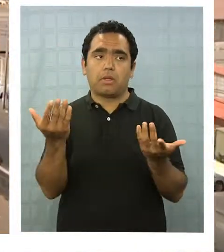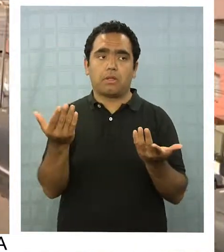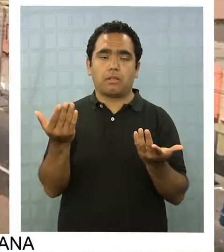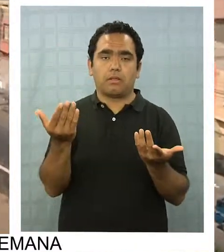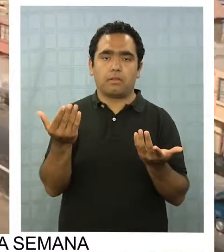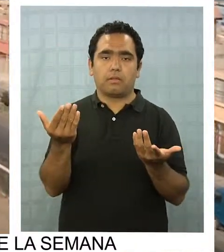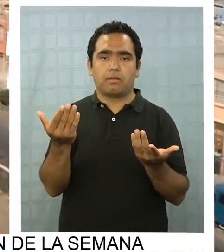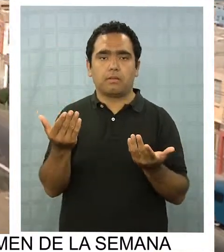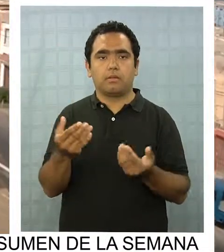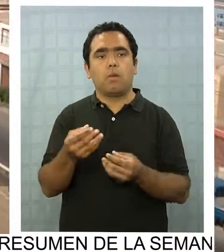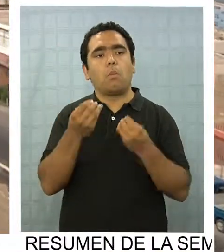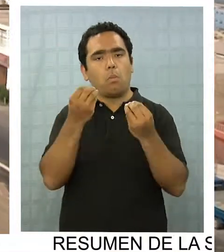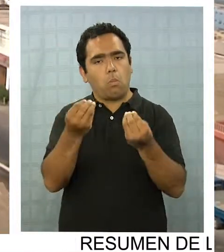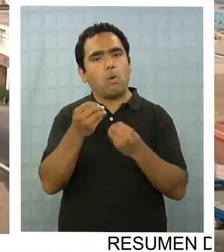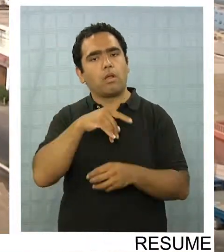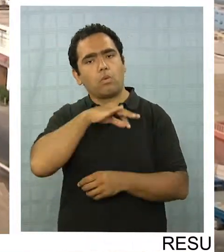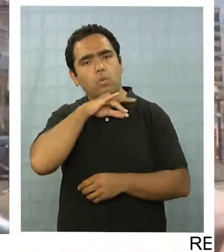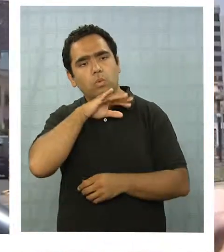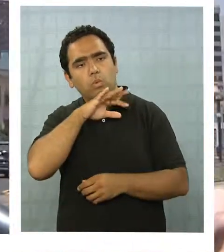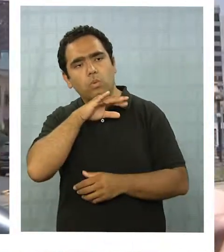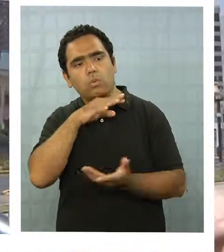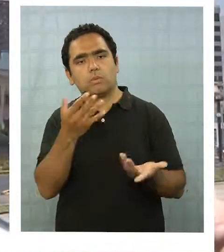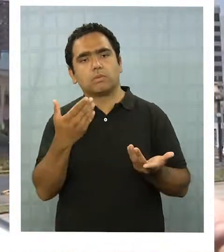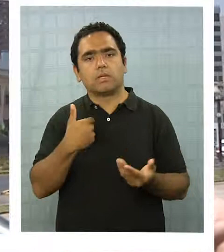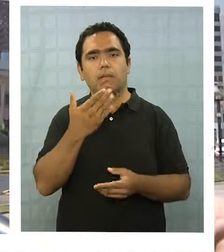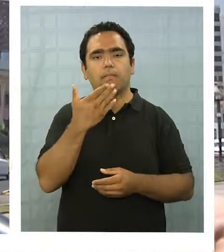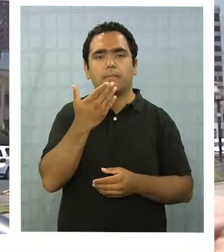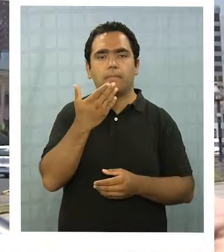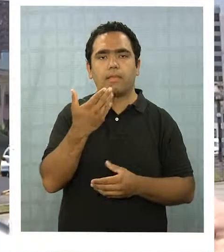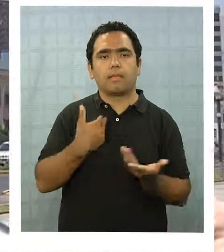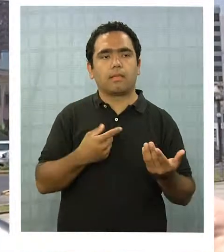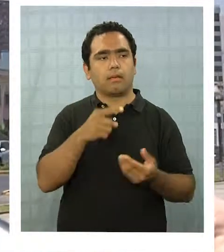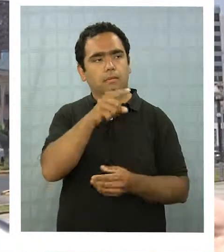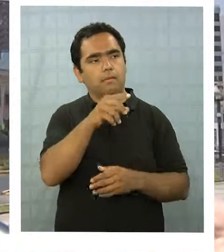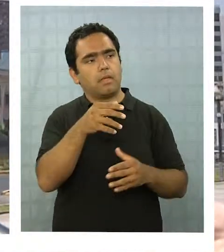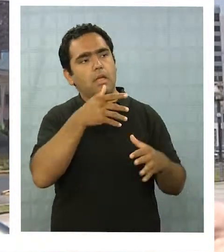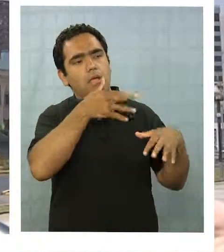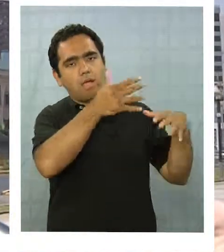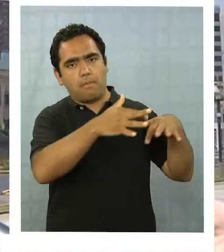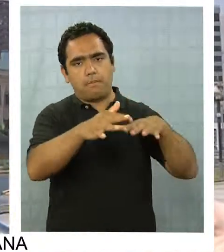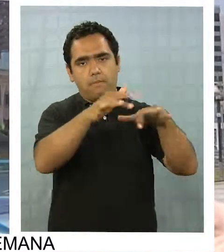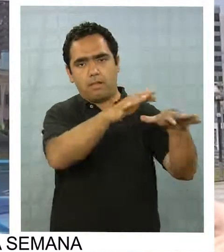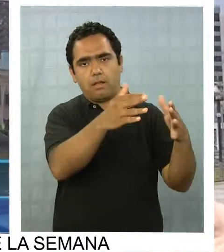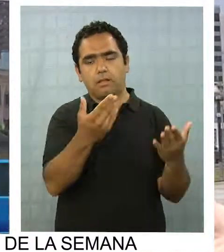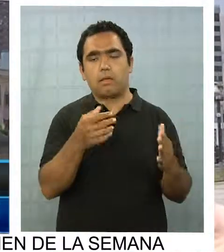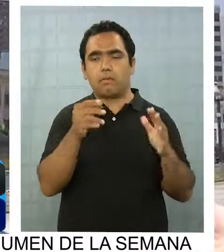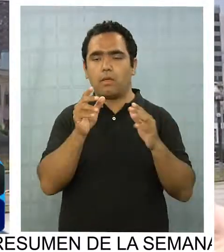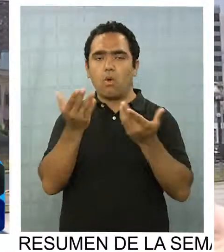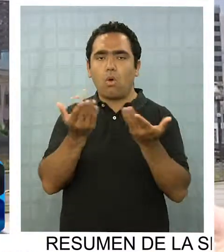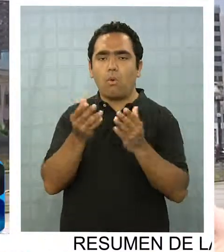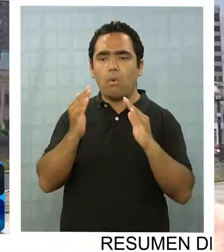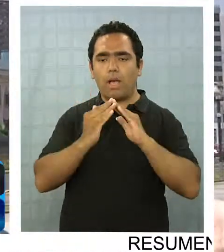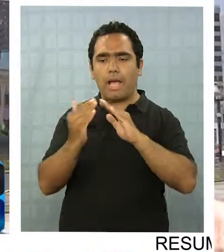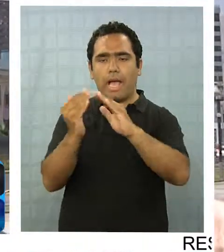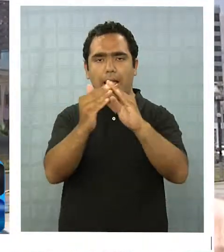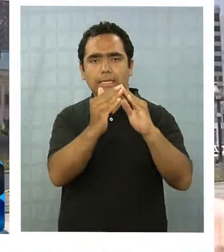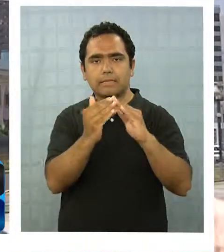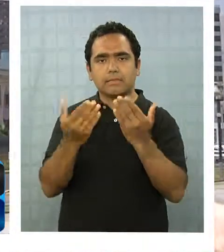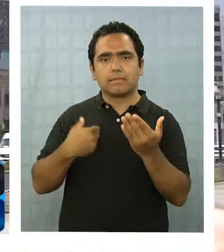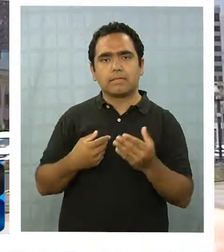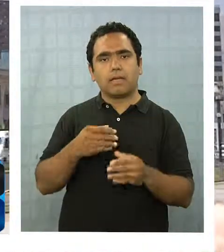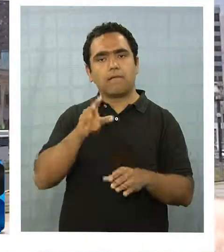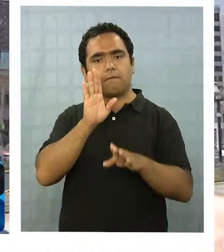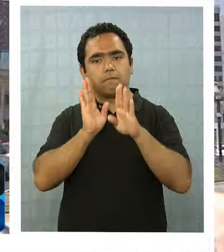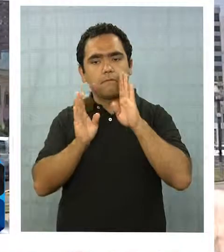al buen uso del borde costero y la arrupeación por parte de los vecinos de ese lugar. Entonces de esa manera tendríamos dos bordes que